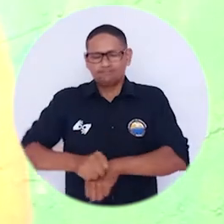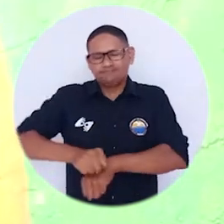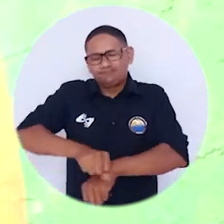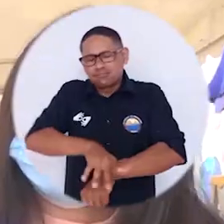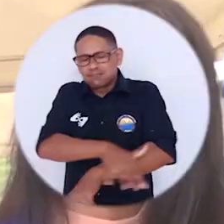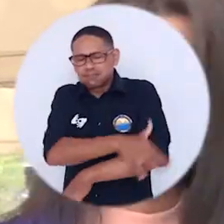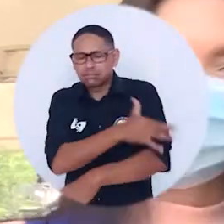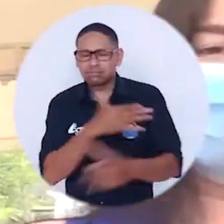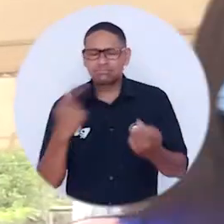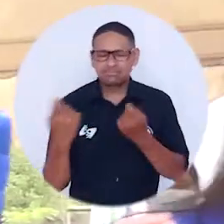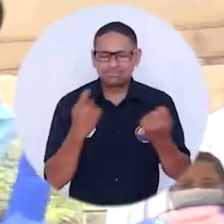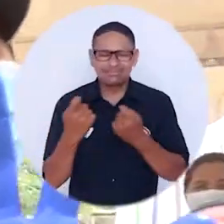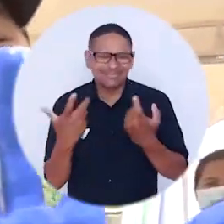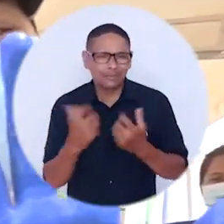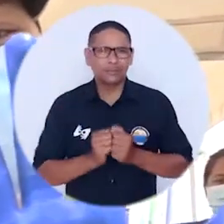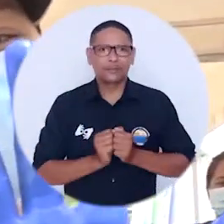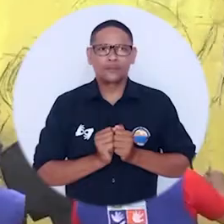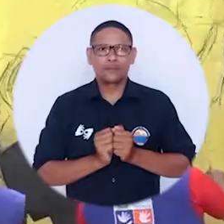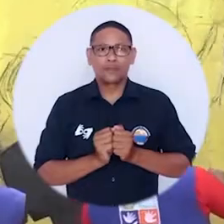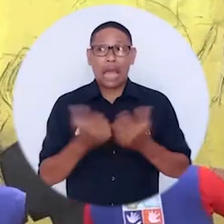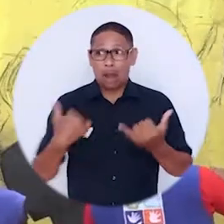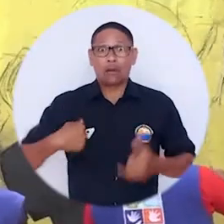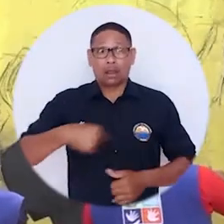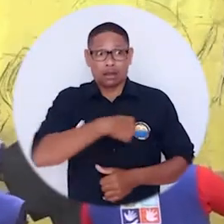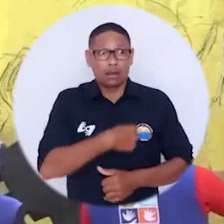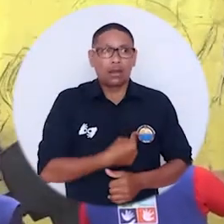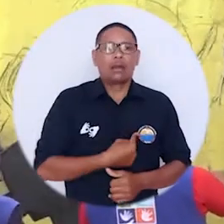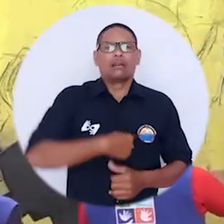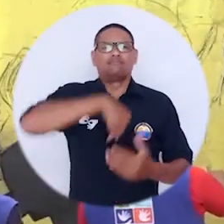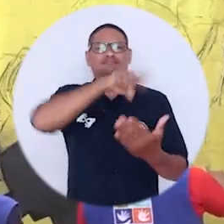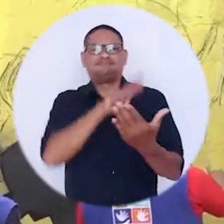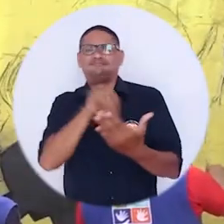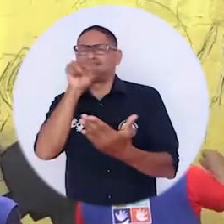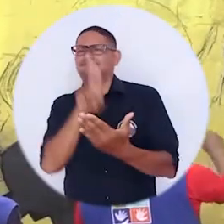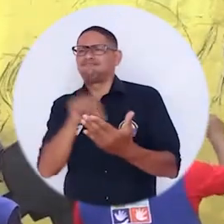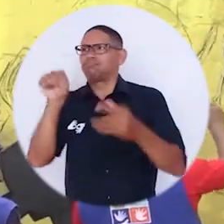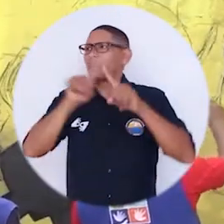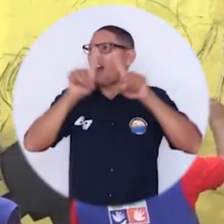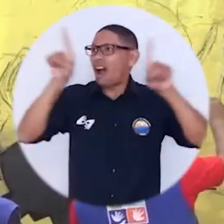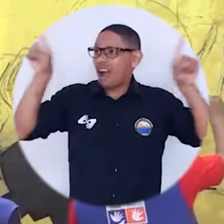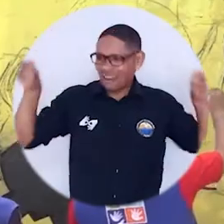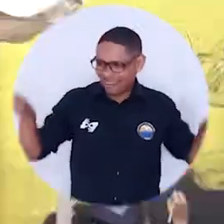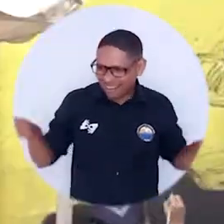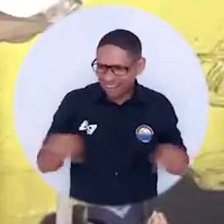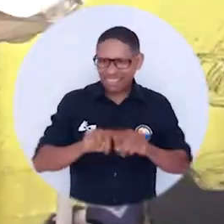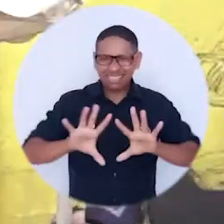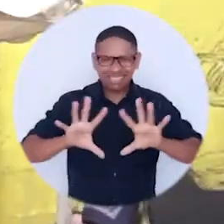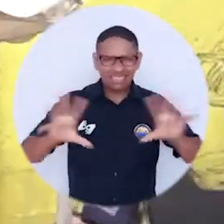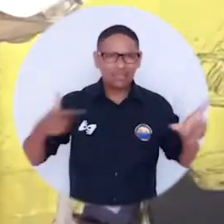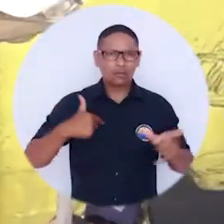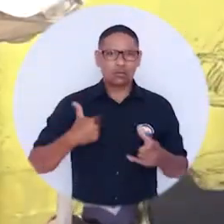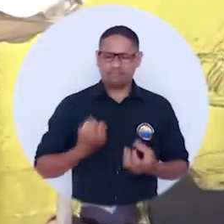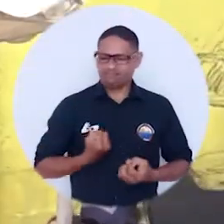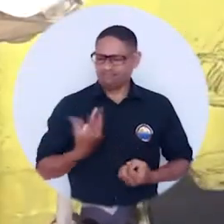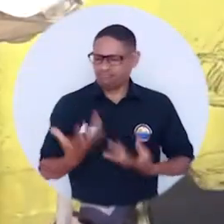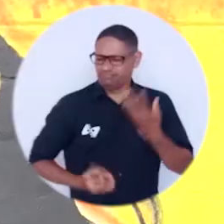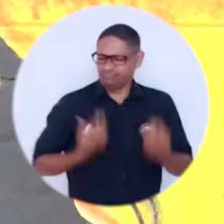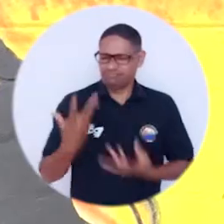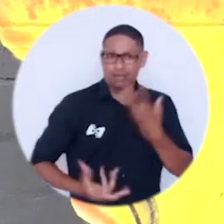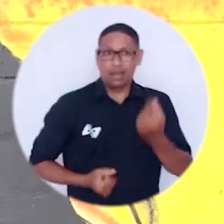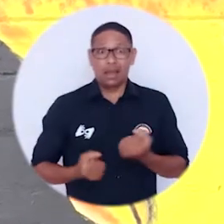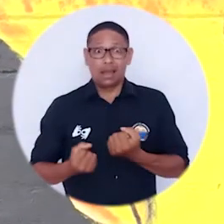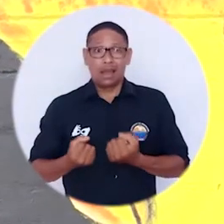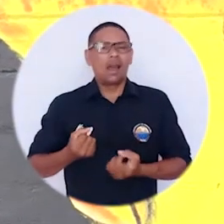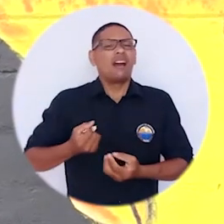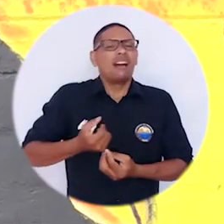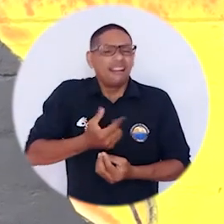las emociones de la mejor manera. Nos encontramos realizando un mural de expresión juvenil. Buscamos a través del arte